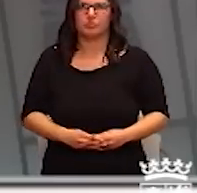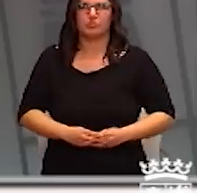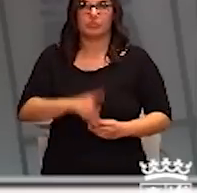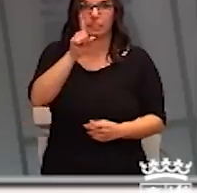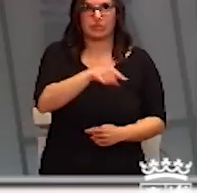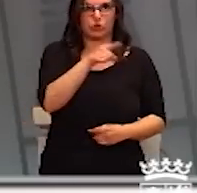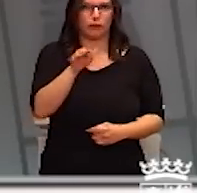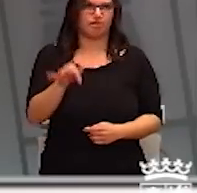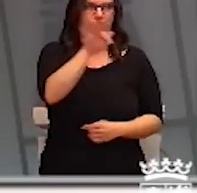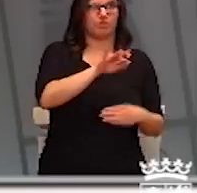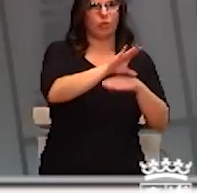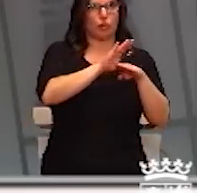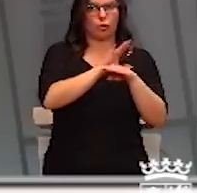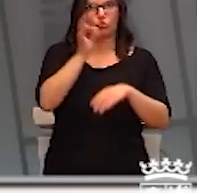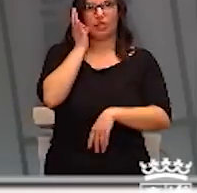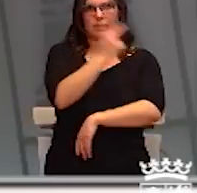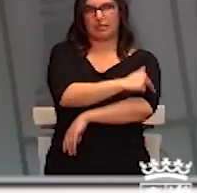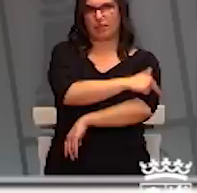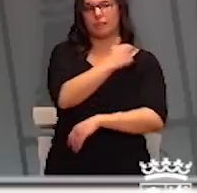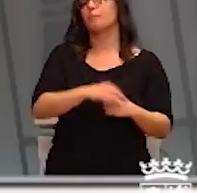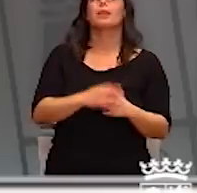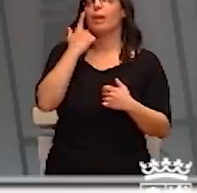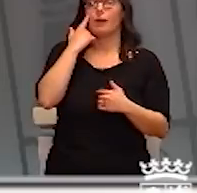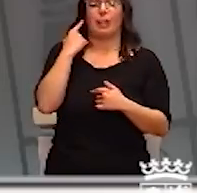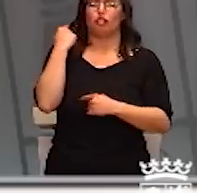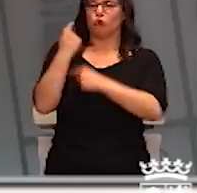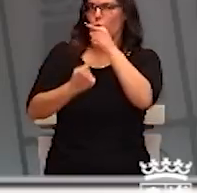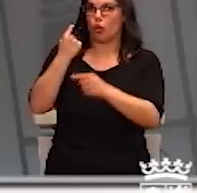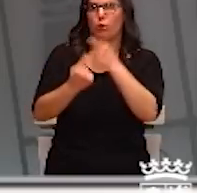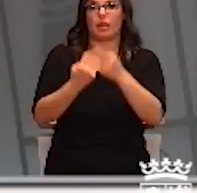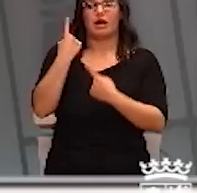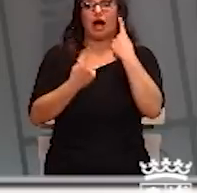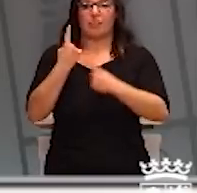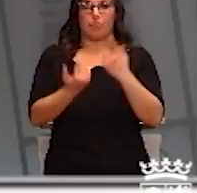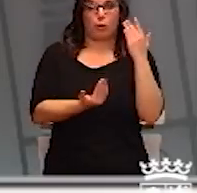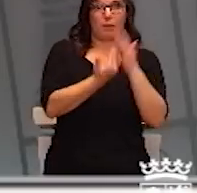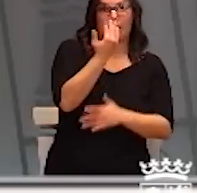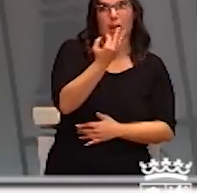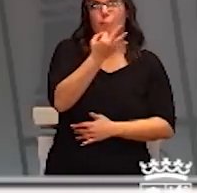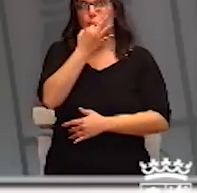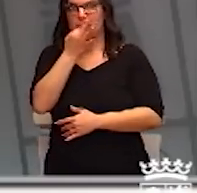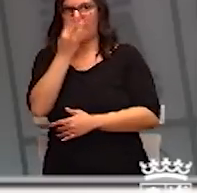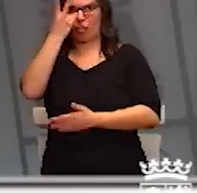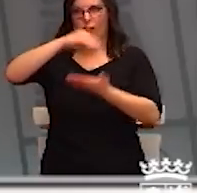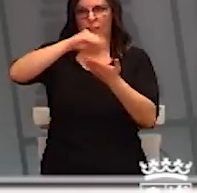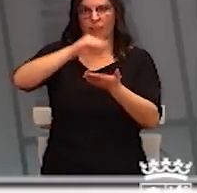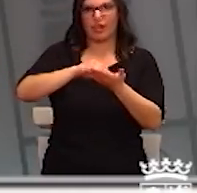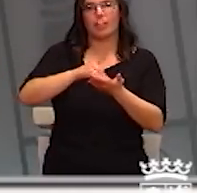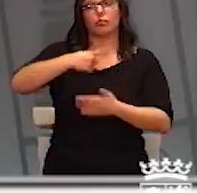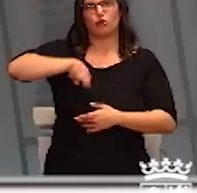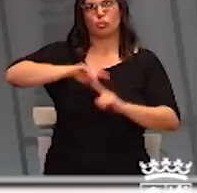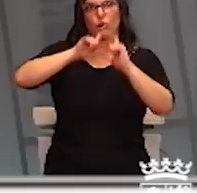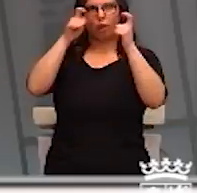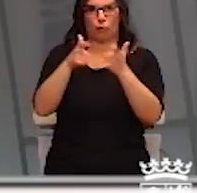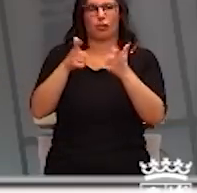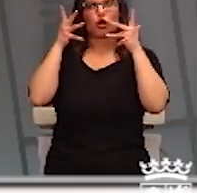Vamos a ver. Todos los días, todos, todos los días, y a veces mañana y tarde, tenemos una reunión del Consejo Interterritorial. Esta